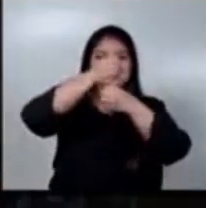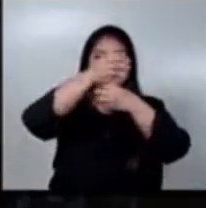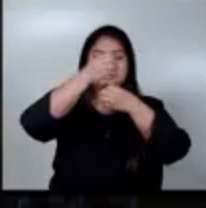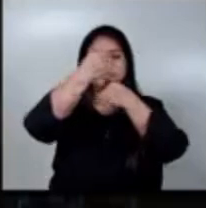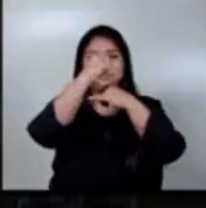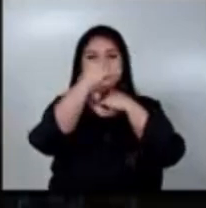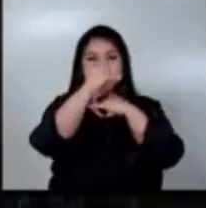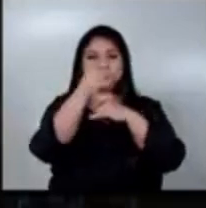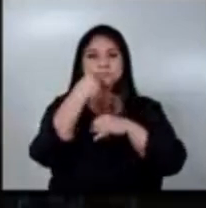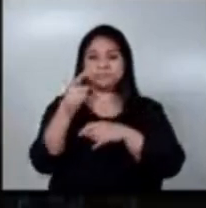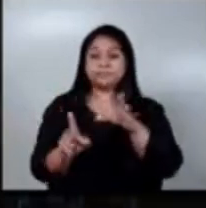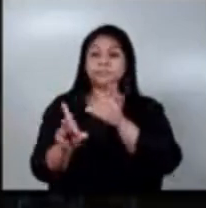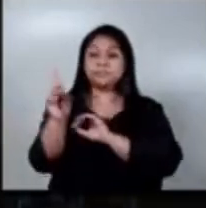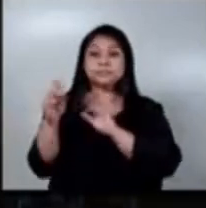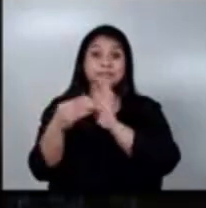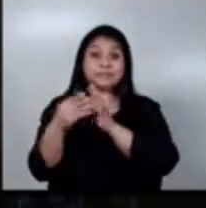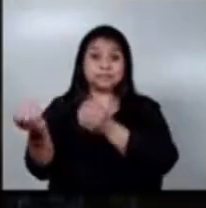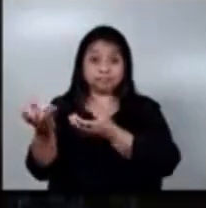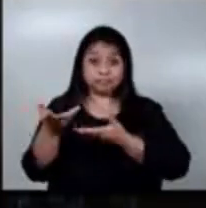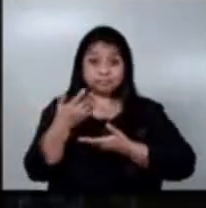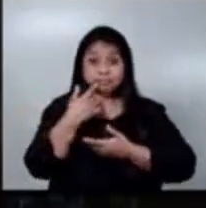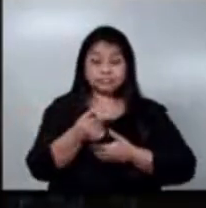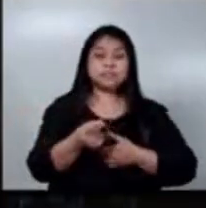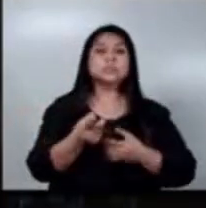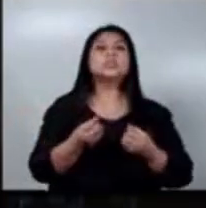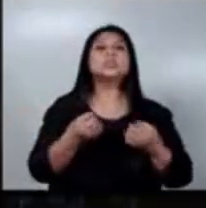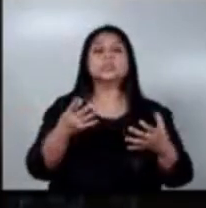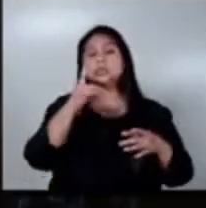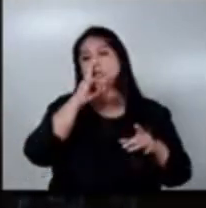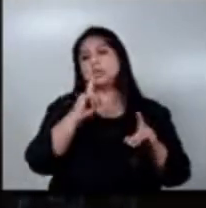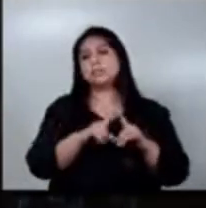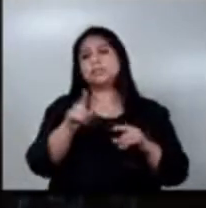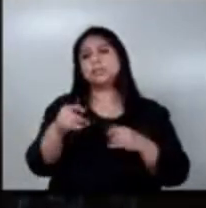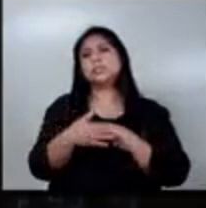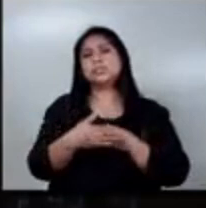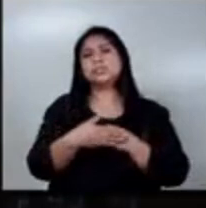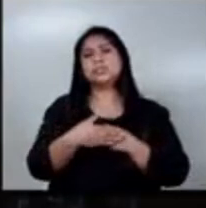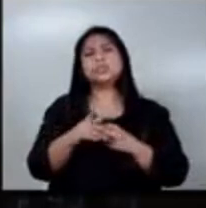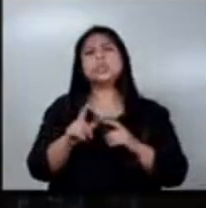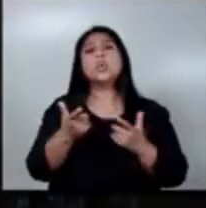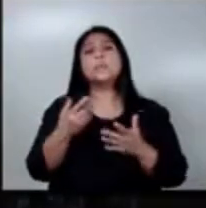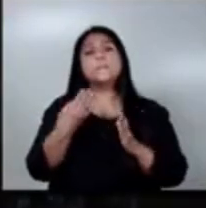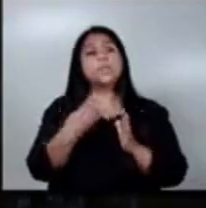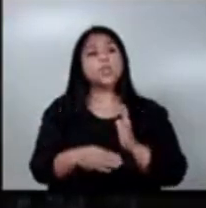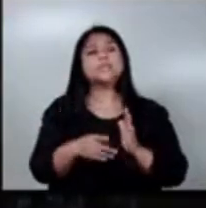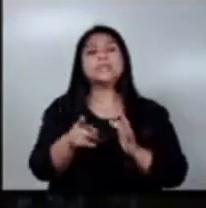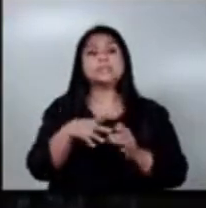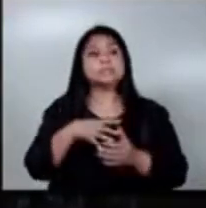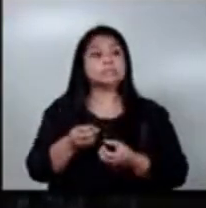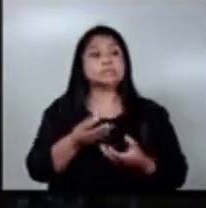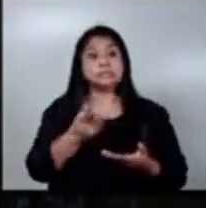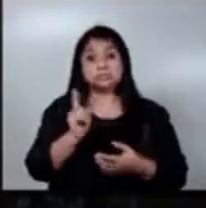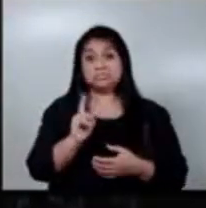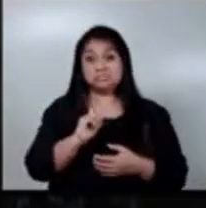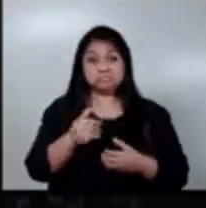estas 11.000 que usted acaba de indicar. Así mismo, si nos puede nuevamente indicar sobre las sanciones que podrían recurrir las empresas que no